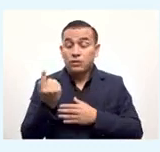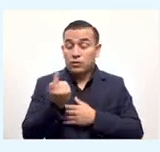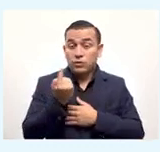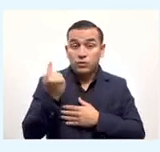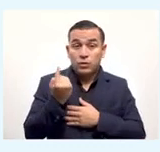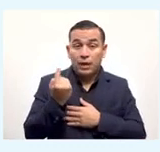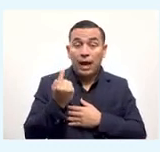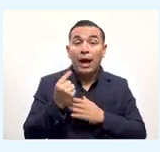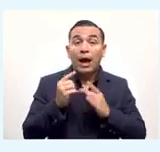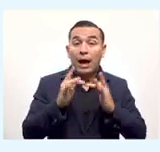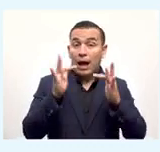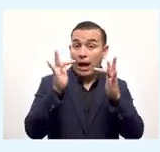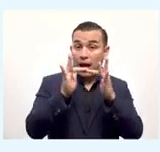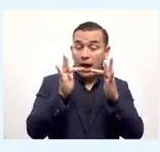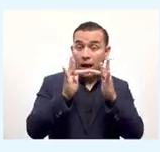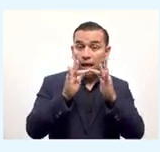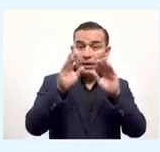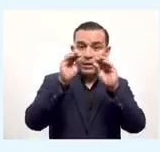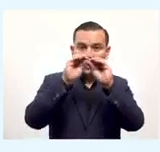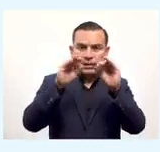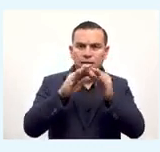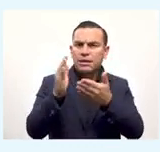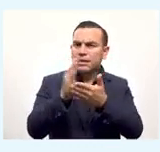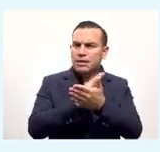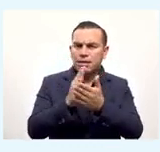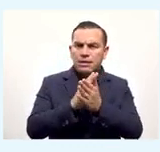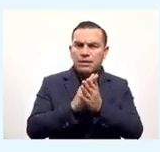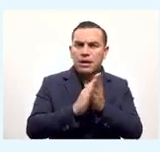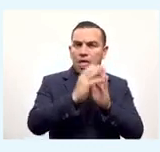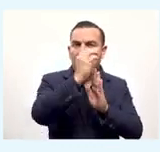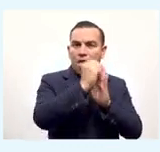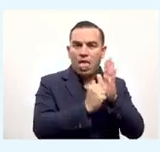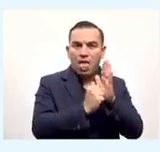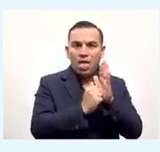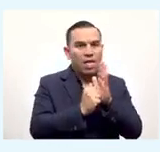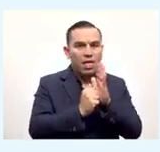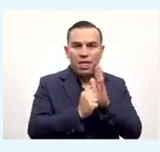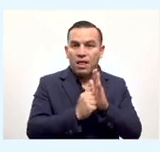Solo se necesita señal de internet para usar la wallet sin consumir tu saldo.